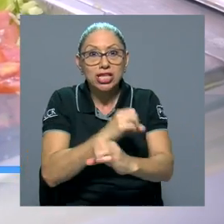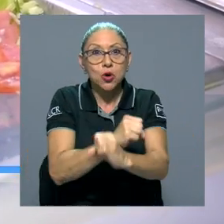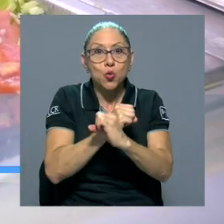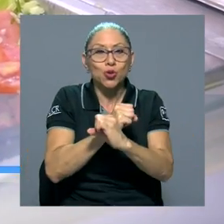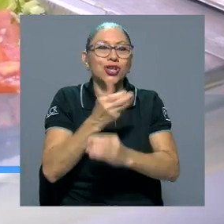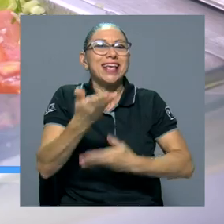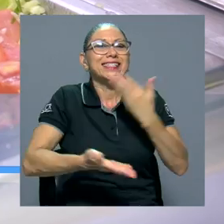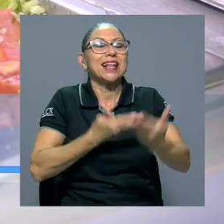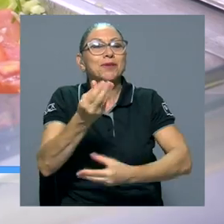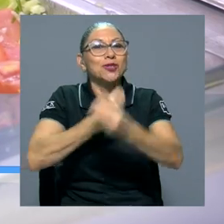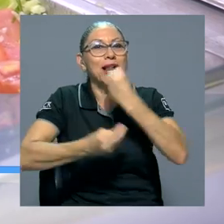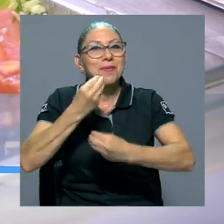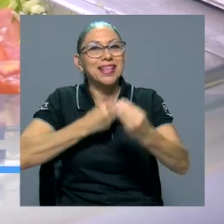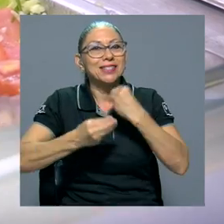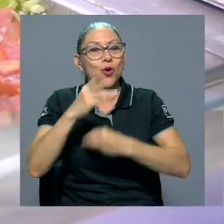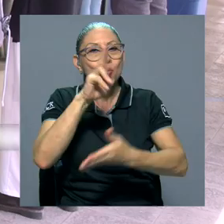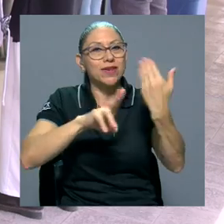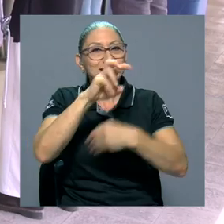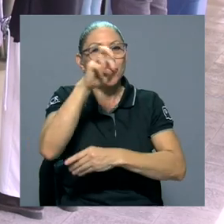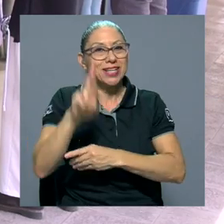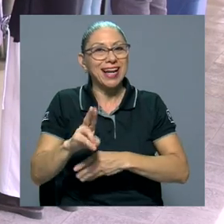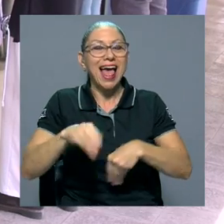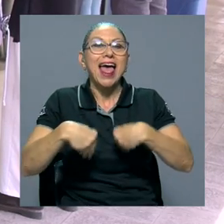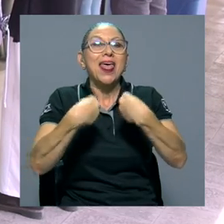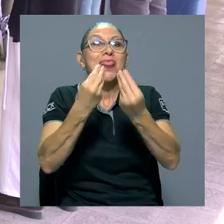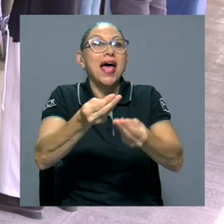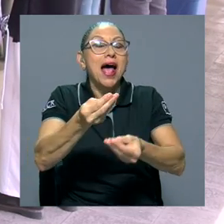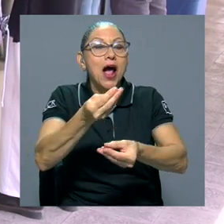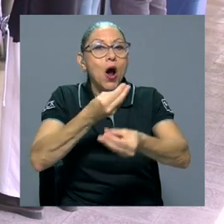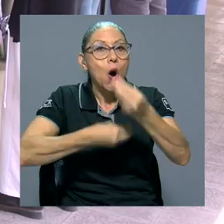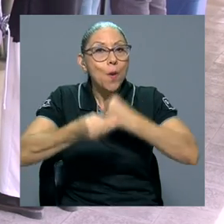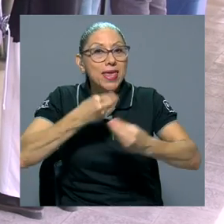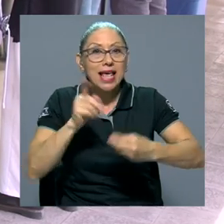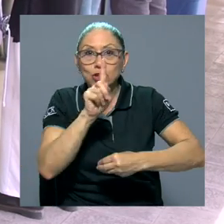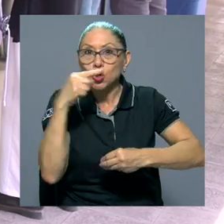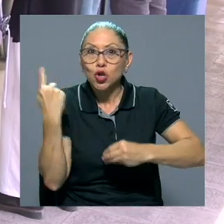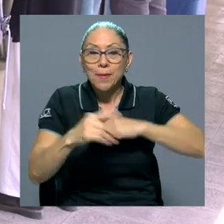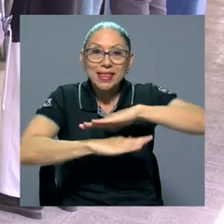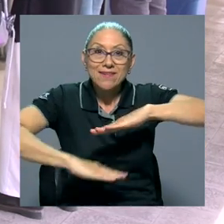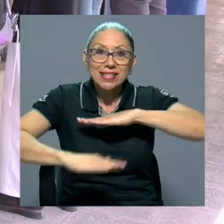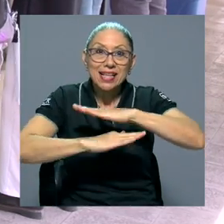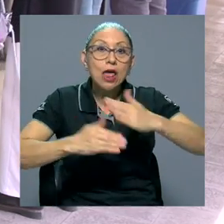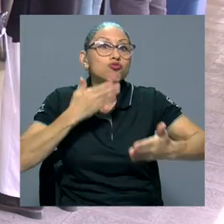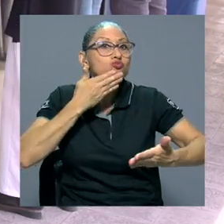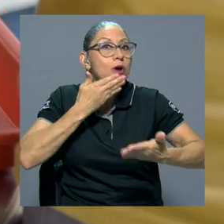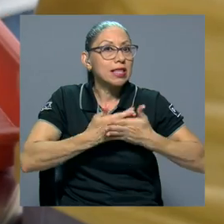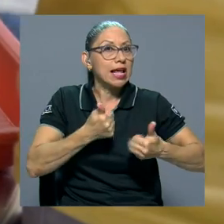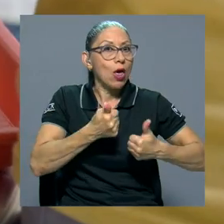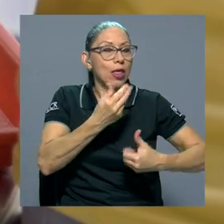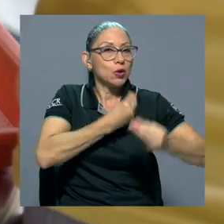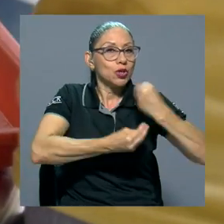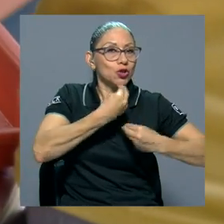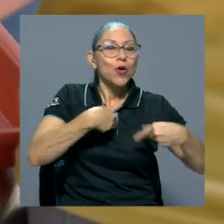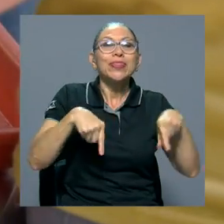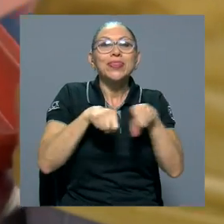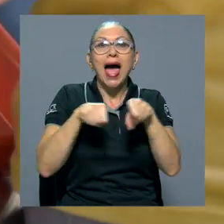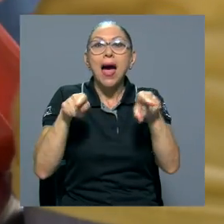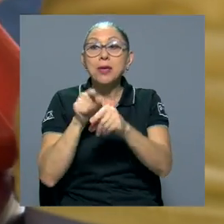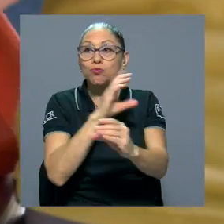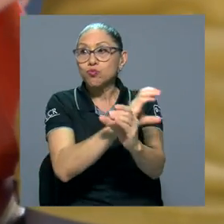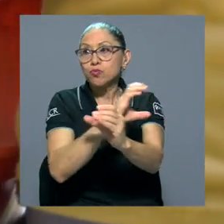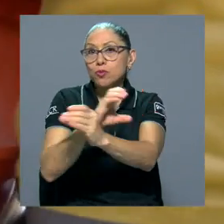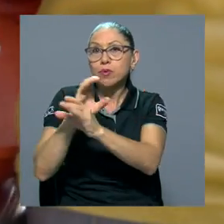alimentación de la Universidad de Costa Rica procuran brindar un menú de comidas basado no solo en una adecuada nutrición,